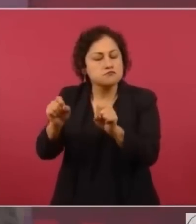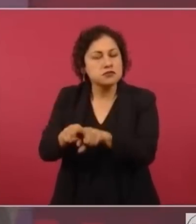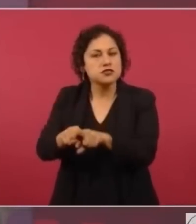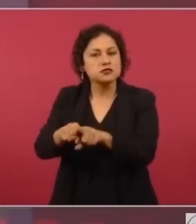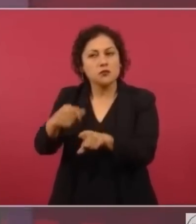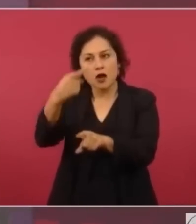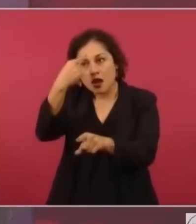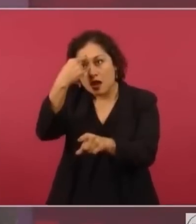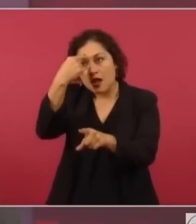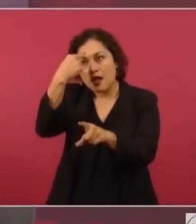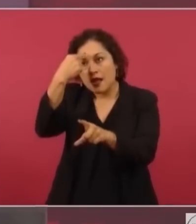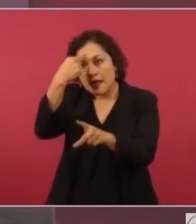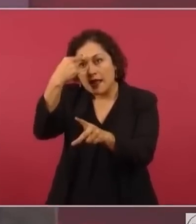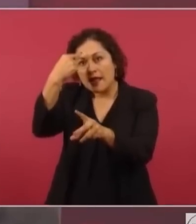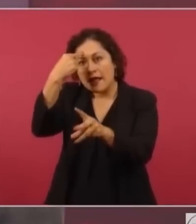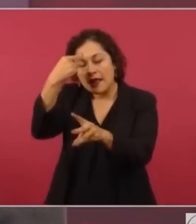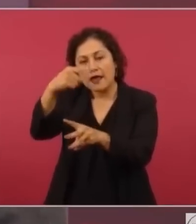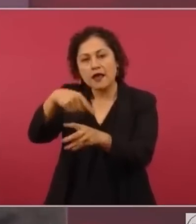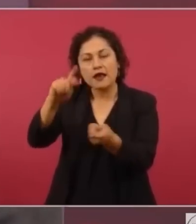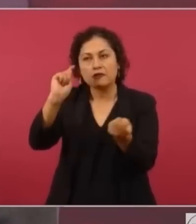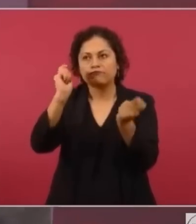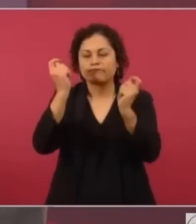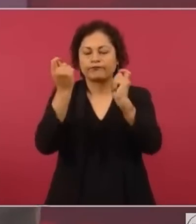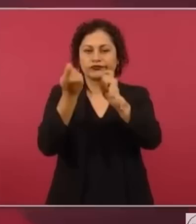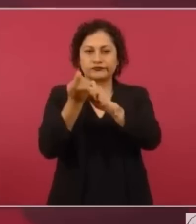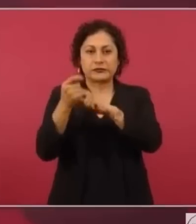Es una misión pedagógica.